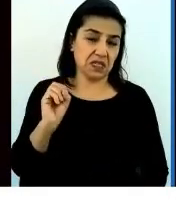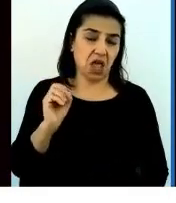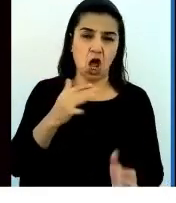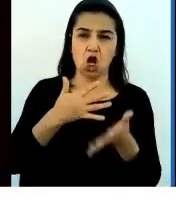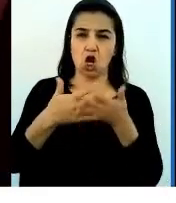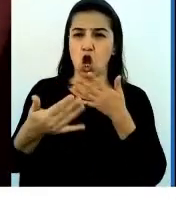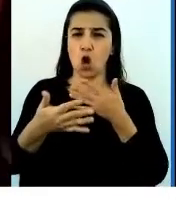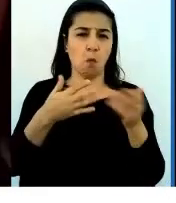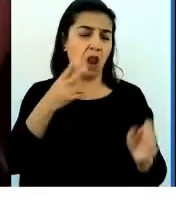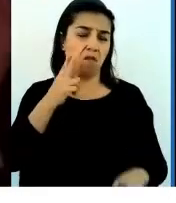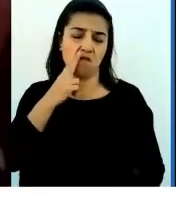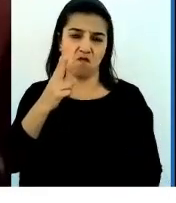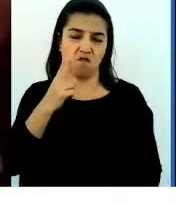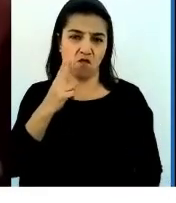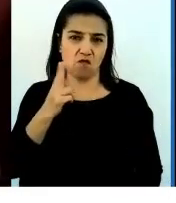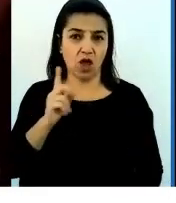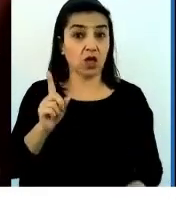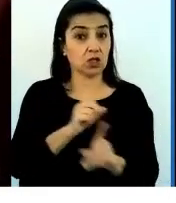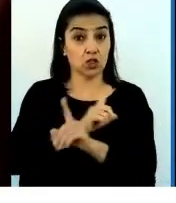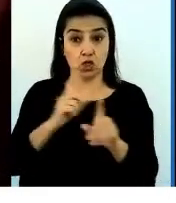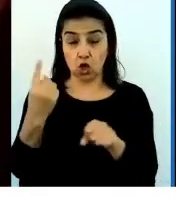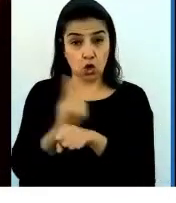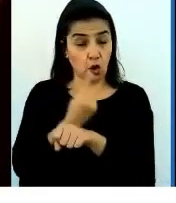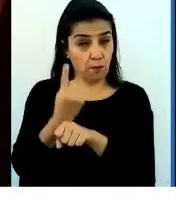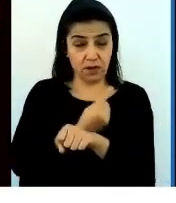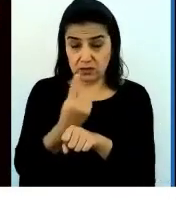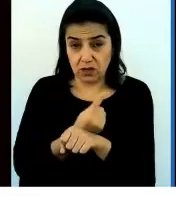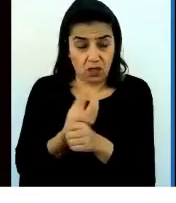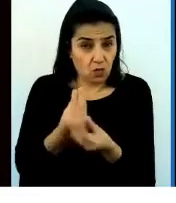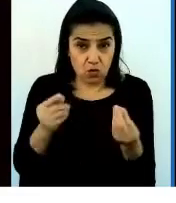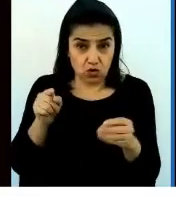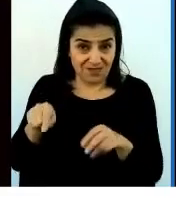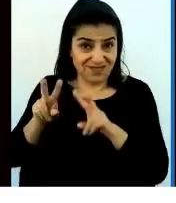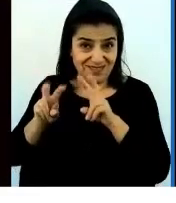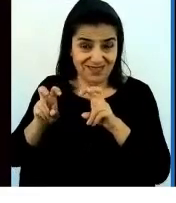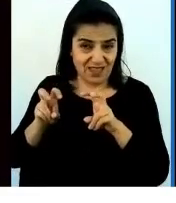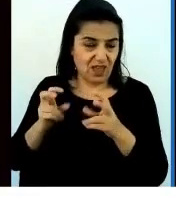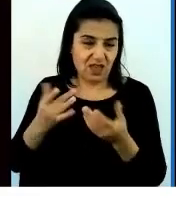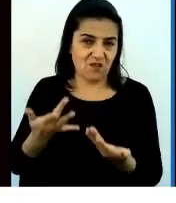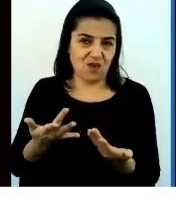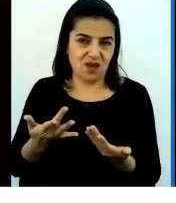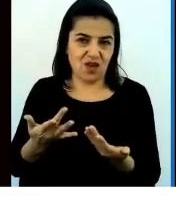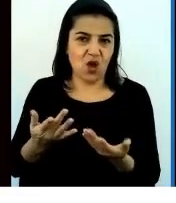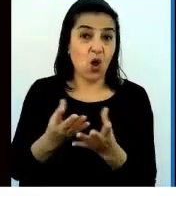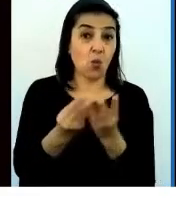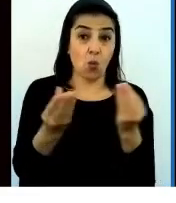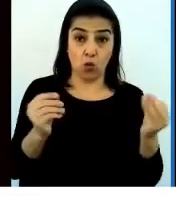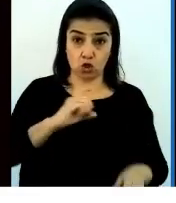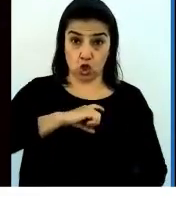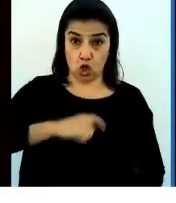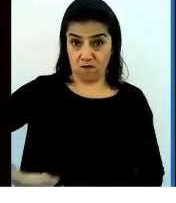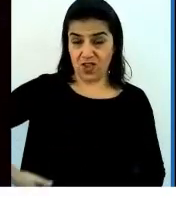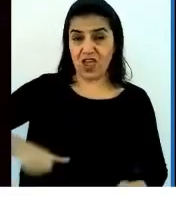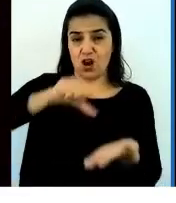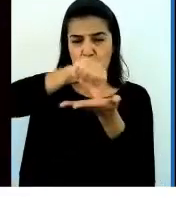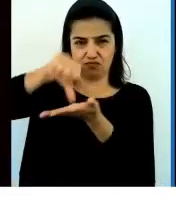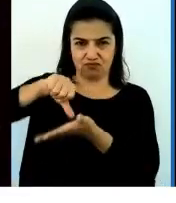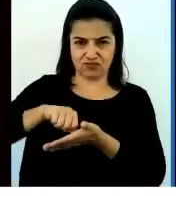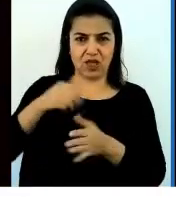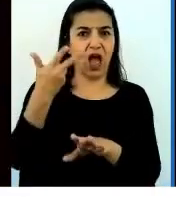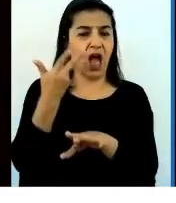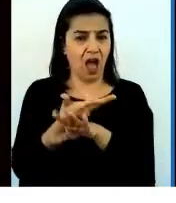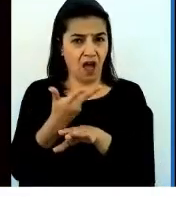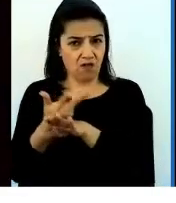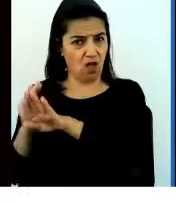y no hemos hablado mucho del tabaco. Desde luego, muchos gobiernos tenían subsidies